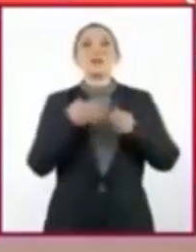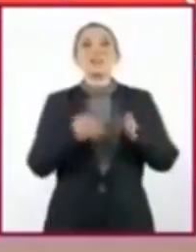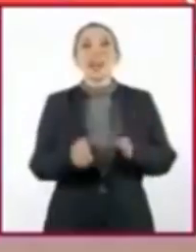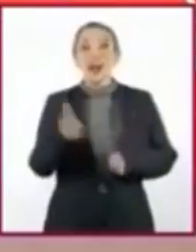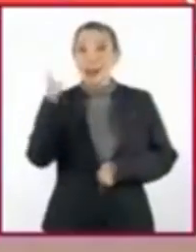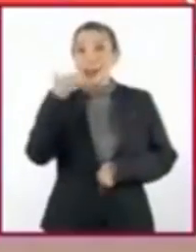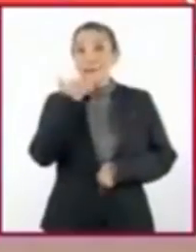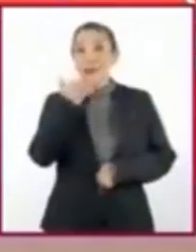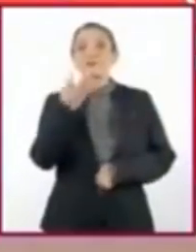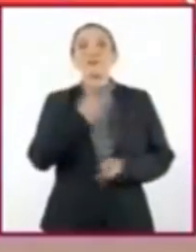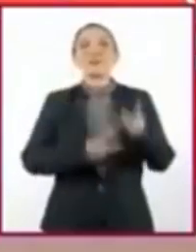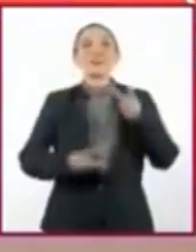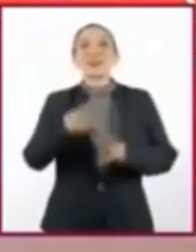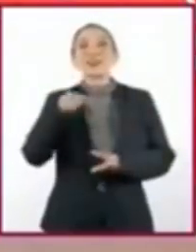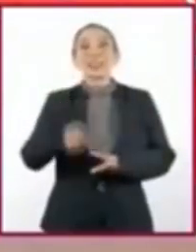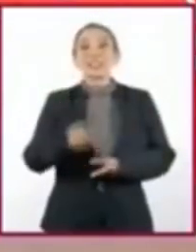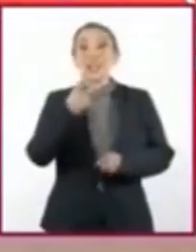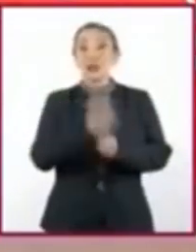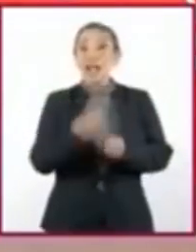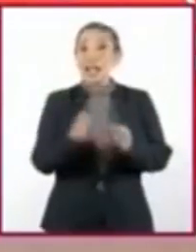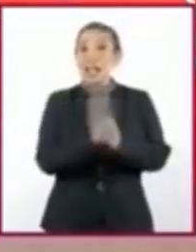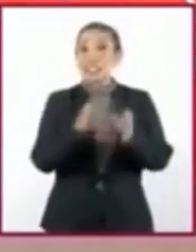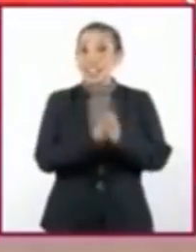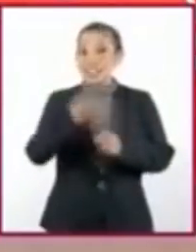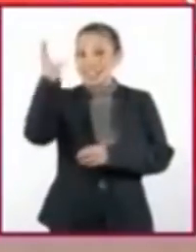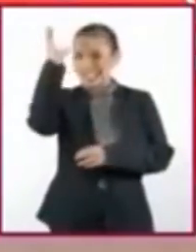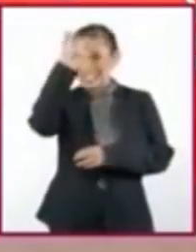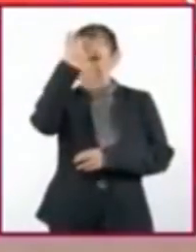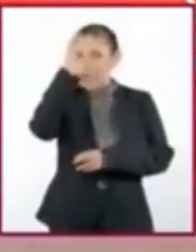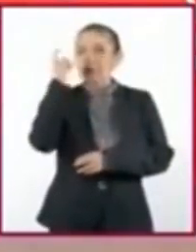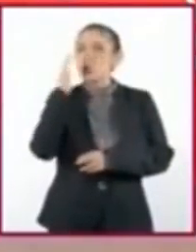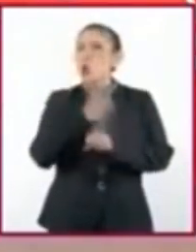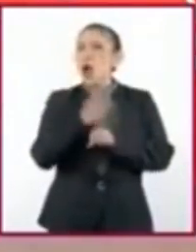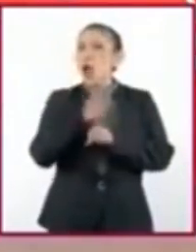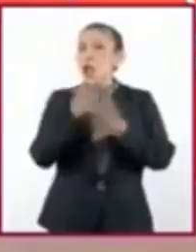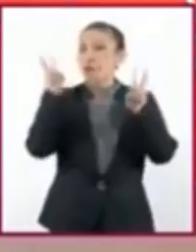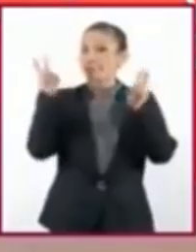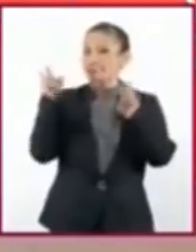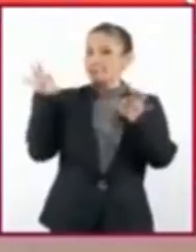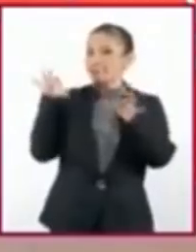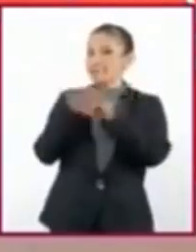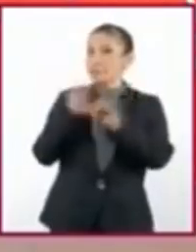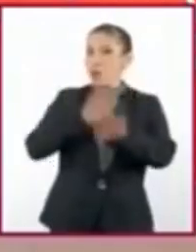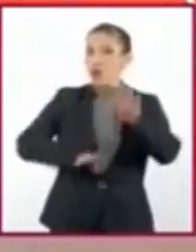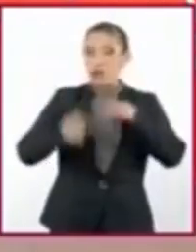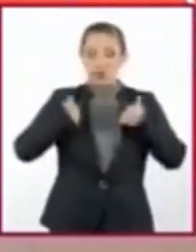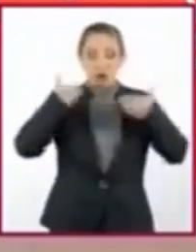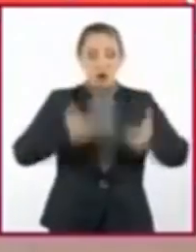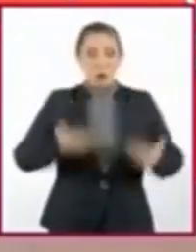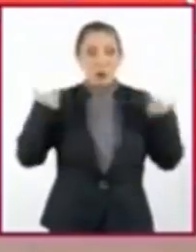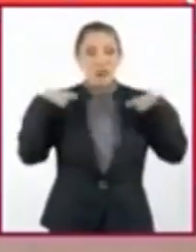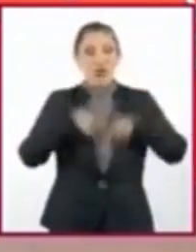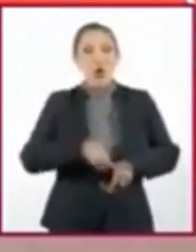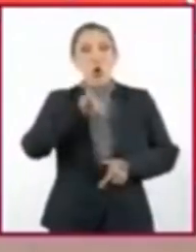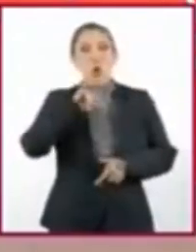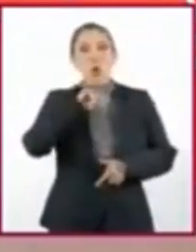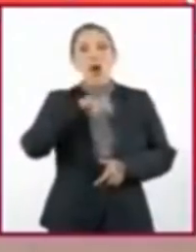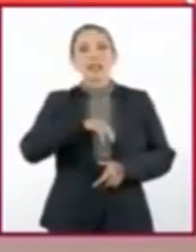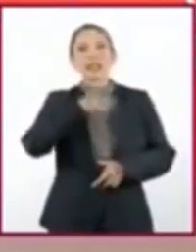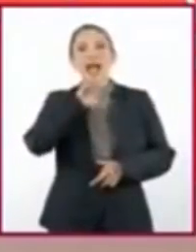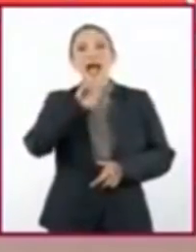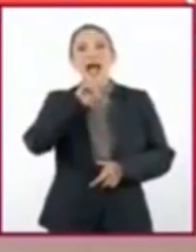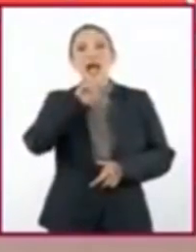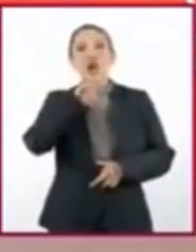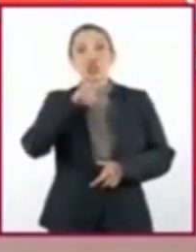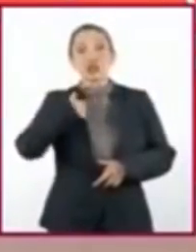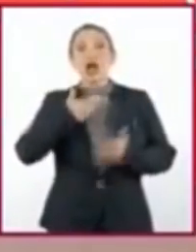Sean bienvenidos a su segunda clase de ciencias correspondiente a biología. Soy el profesor Juan Carlos Alfonso Benses y es mi